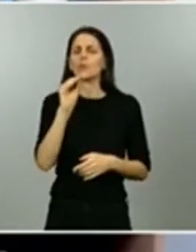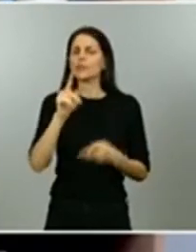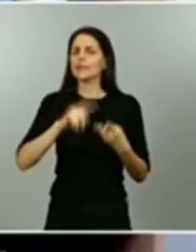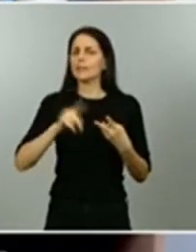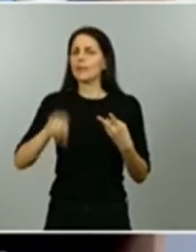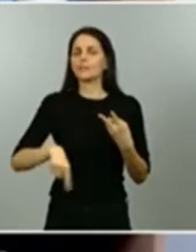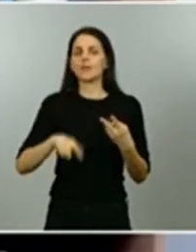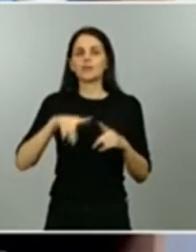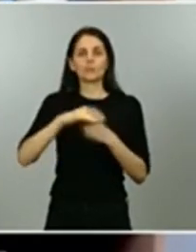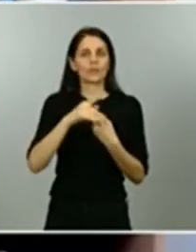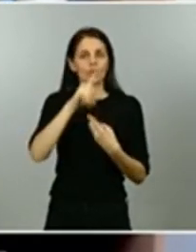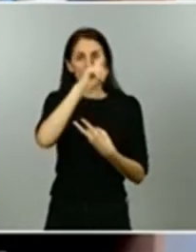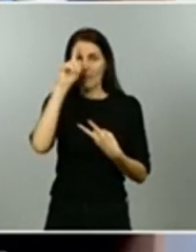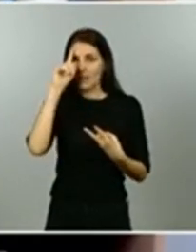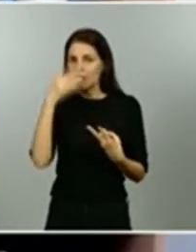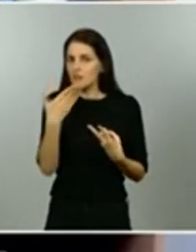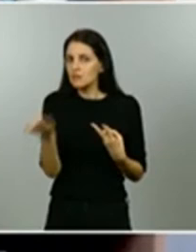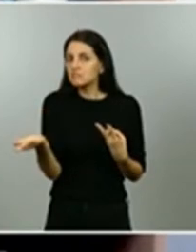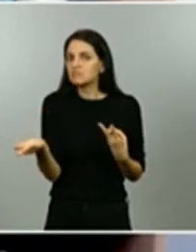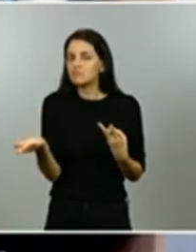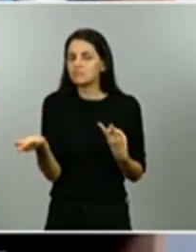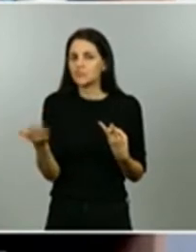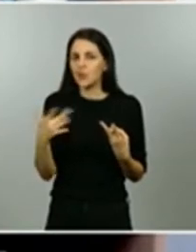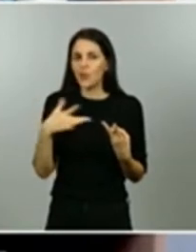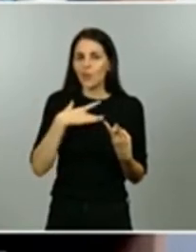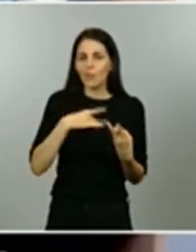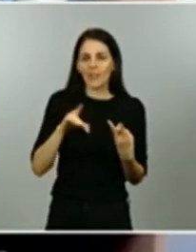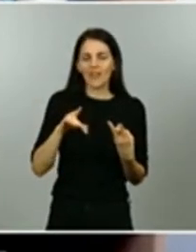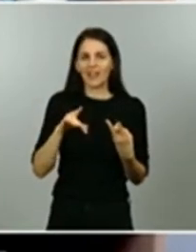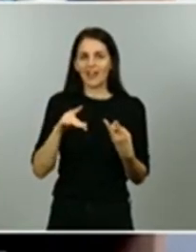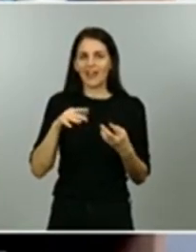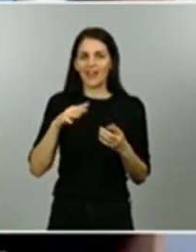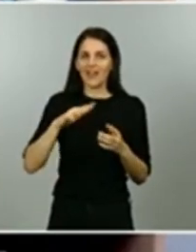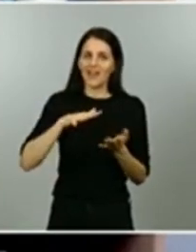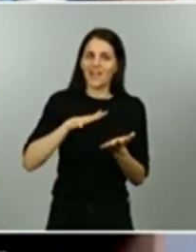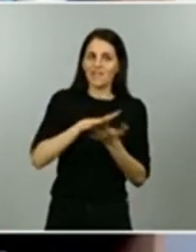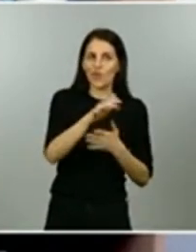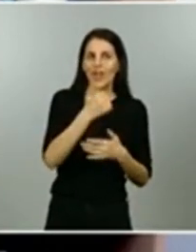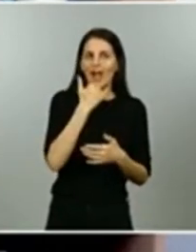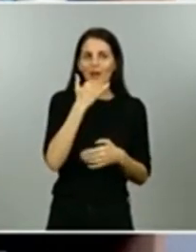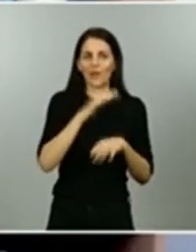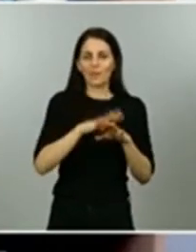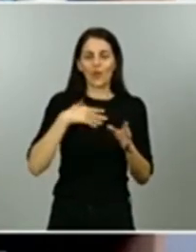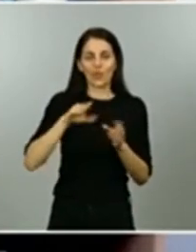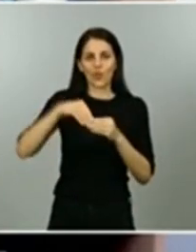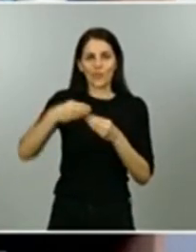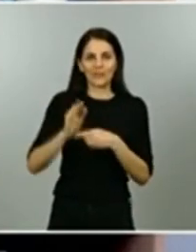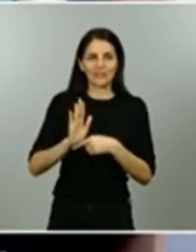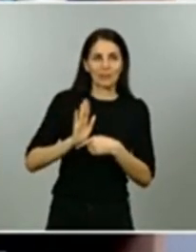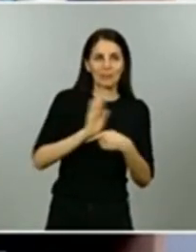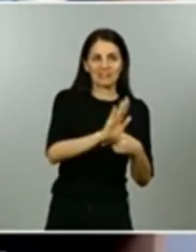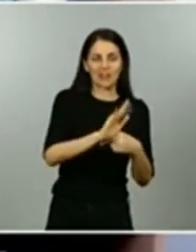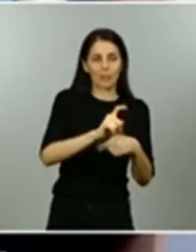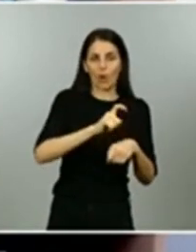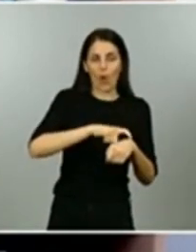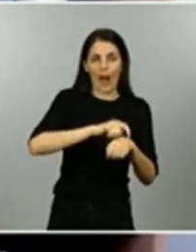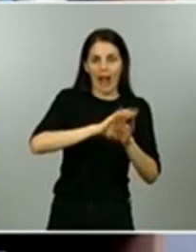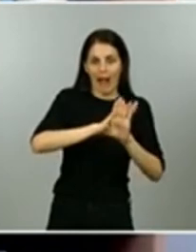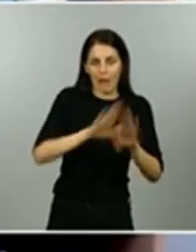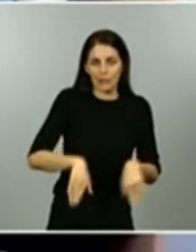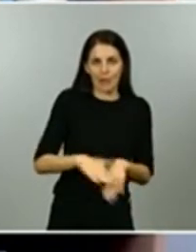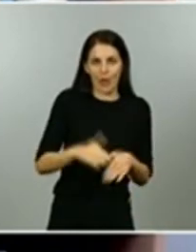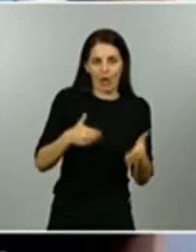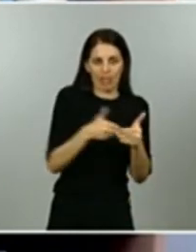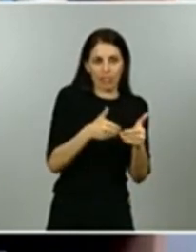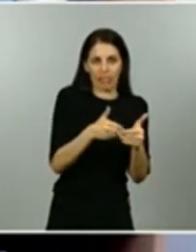las formas con las que se hizo el entregar la documentación a última hora sin firmar y con la dimisión de la directora general de sanidad y una